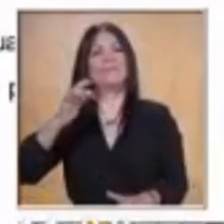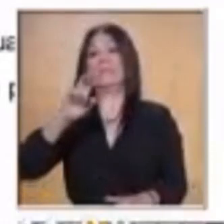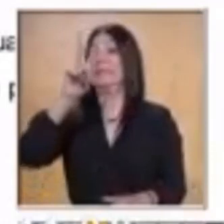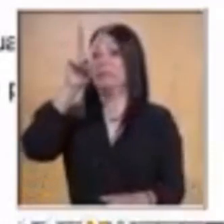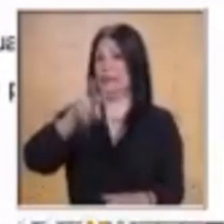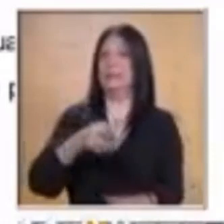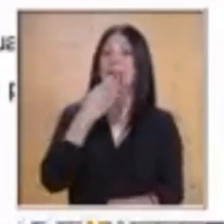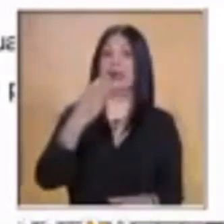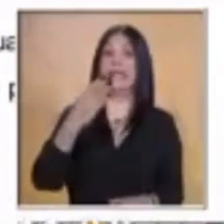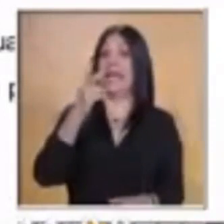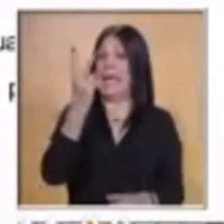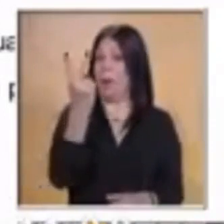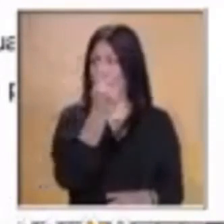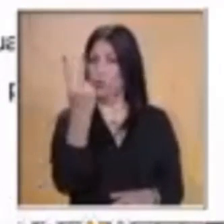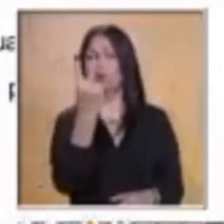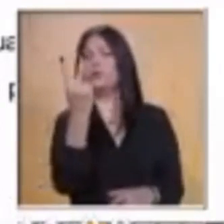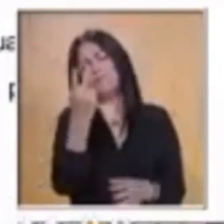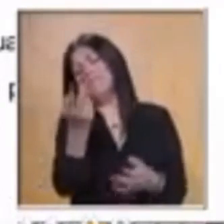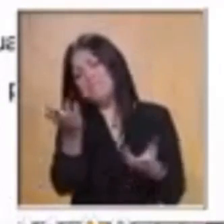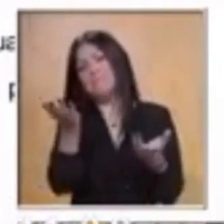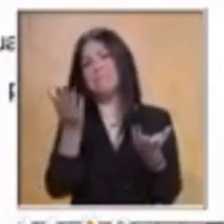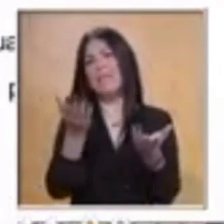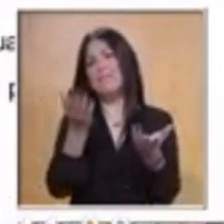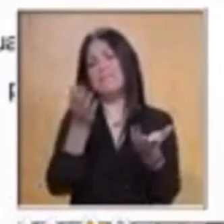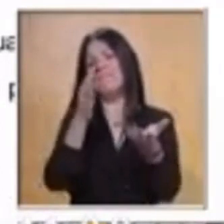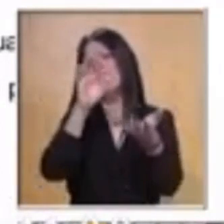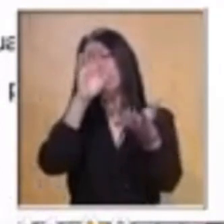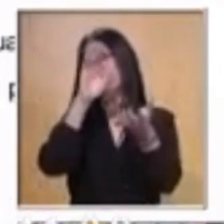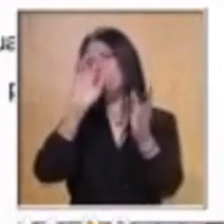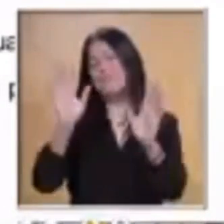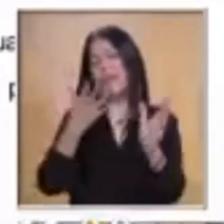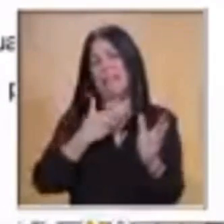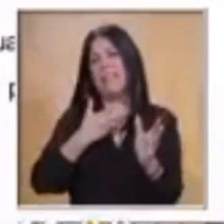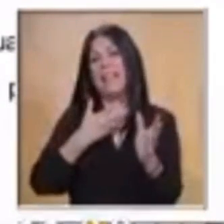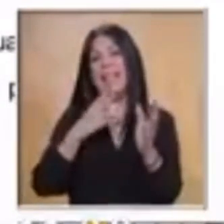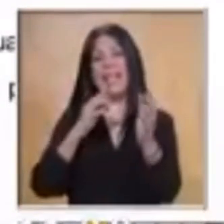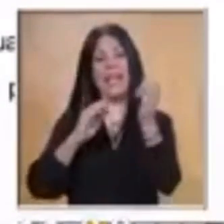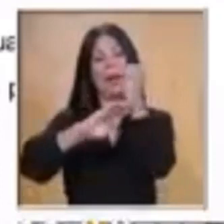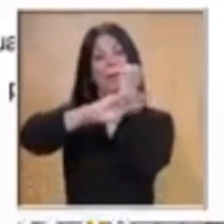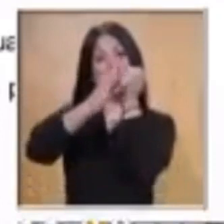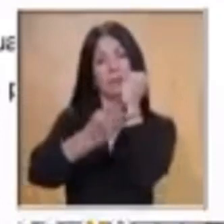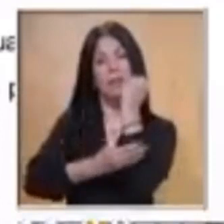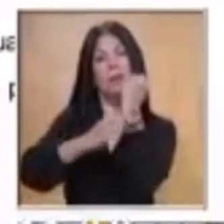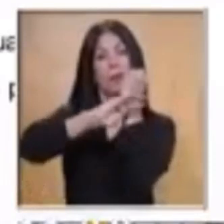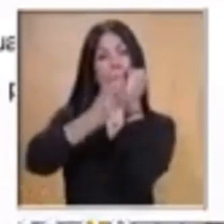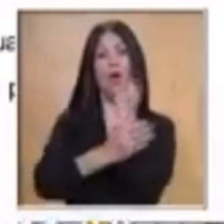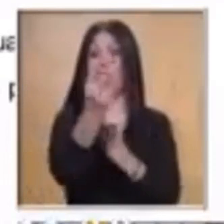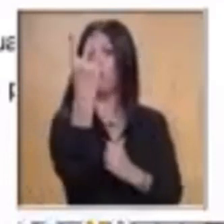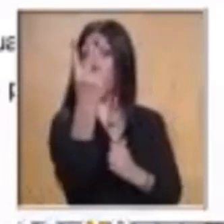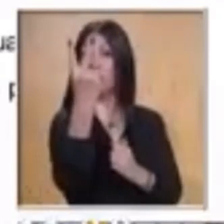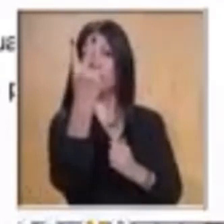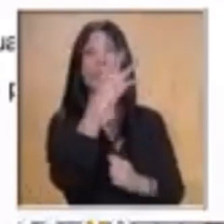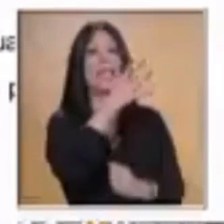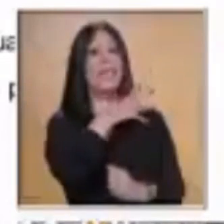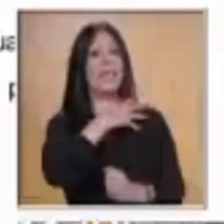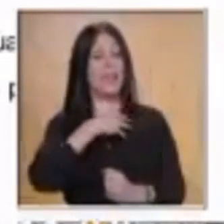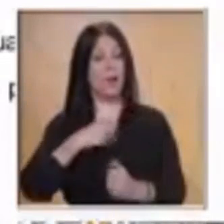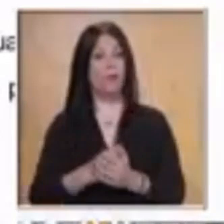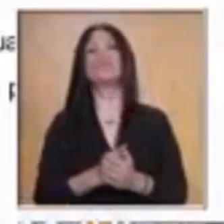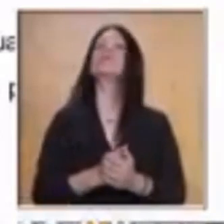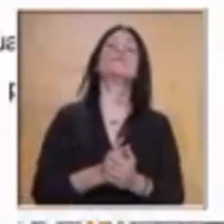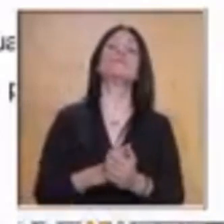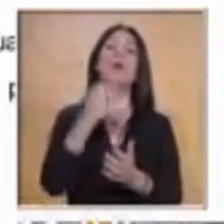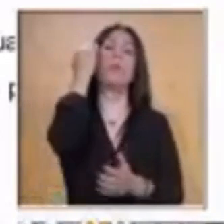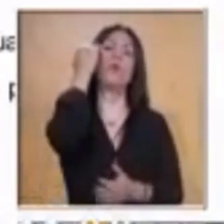niños muy hermosos, mestizos y tan guapos como el padre. El tiempo pasaba y ella